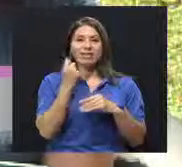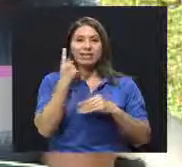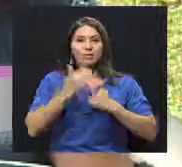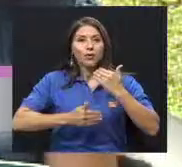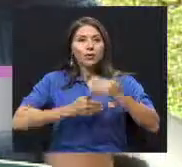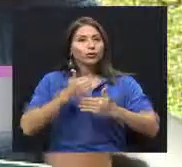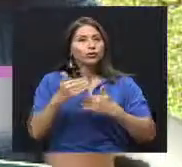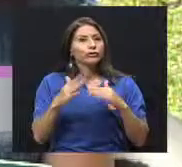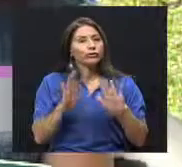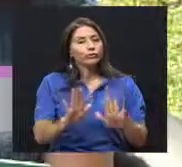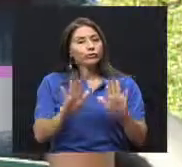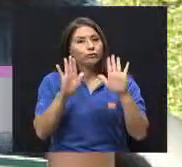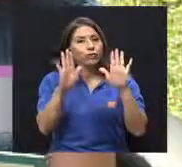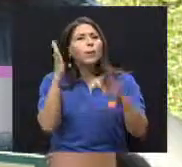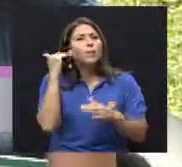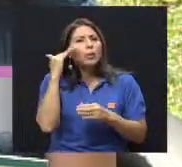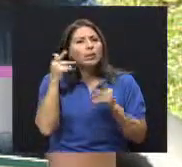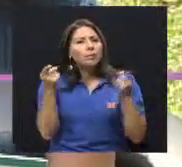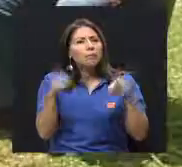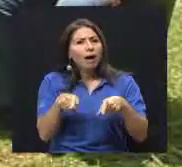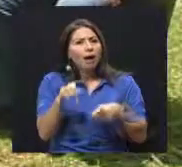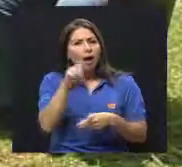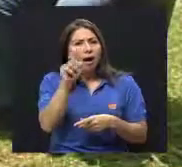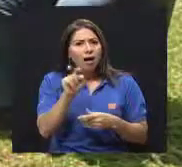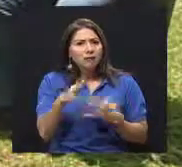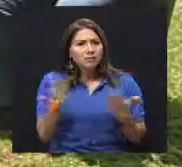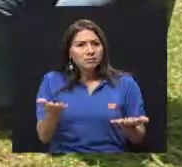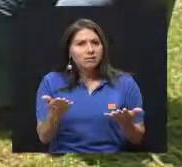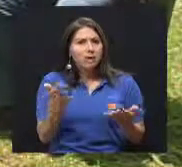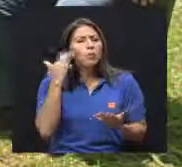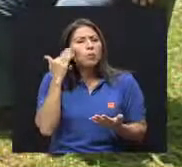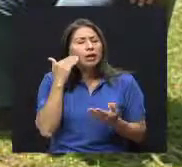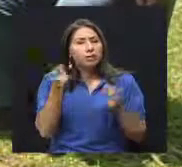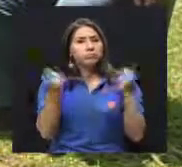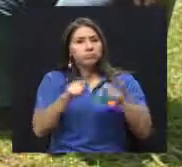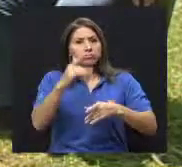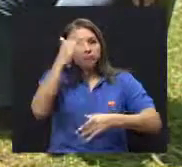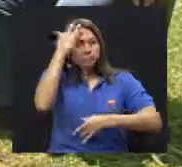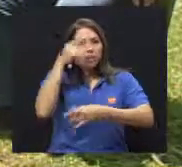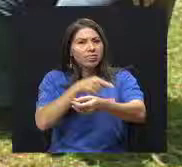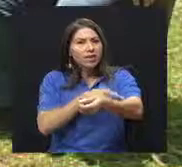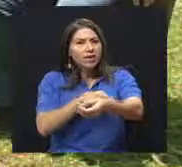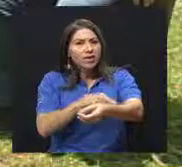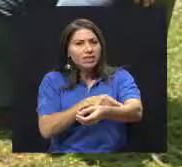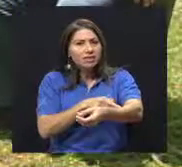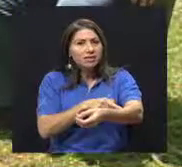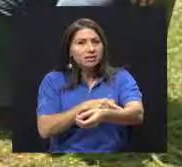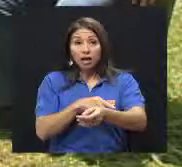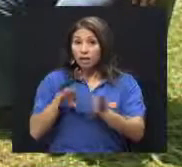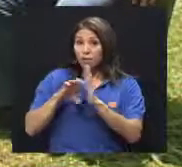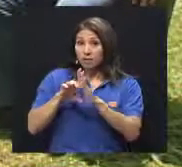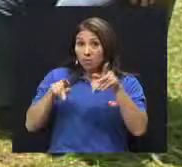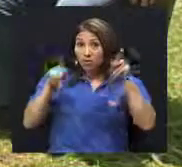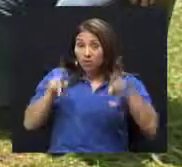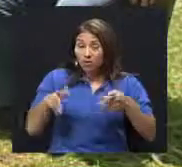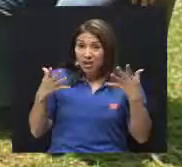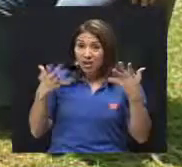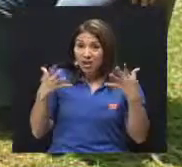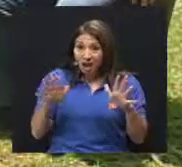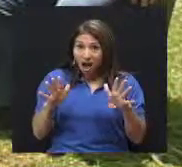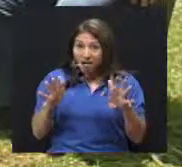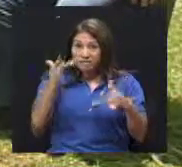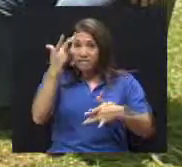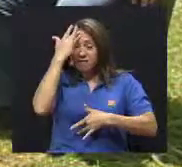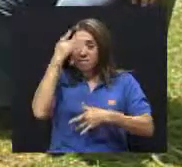produce, doctor? ¿A qué se deberá que se dé la diabetes, los factores? O sea, ¿cuándo se dice que una persona ya pasó la